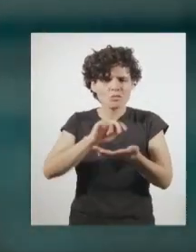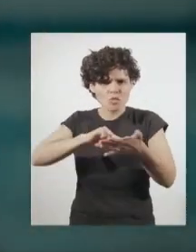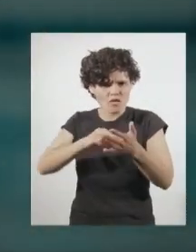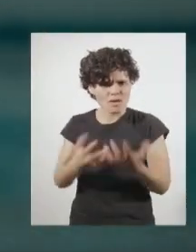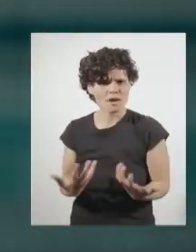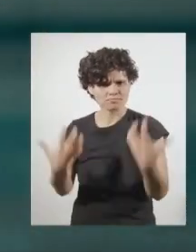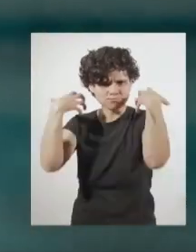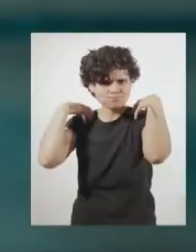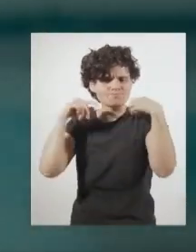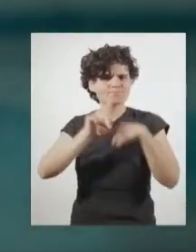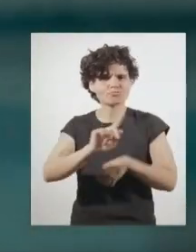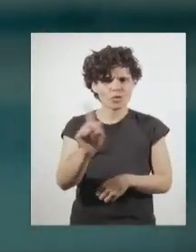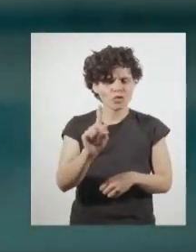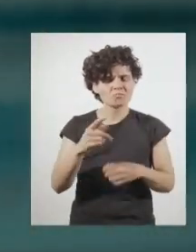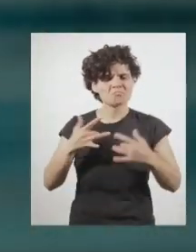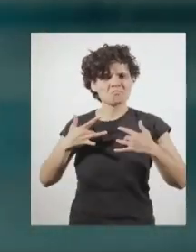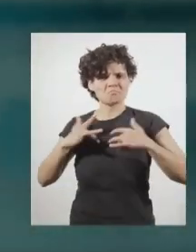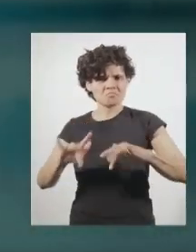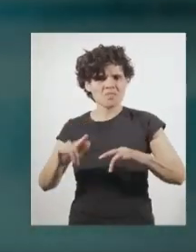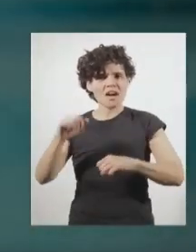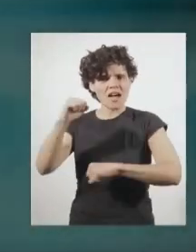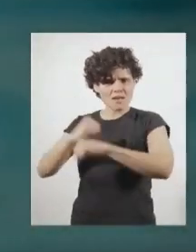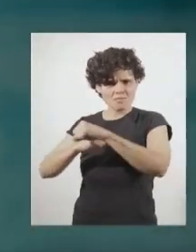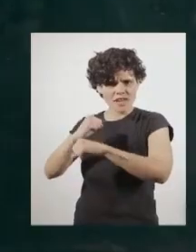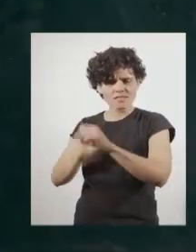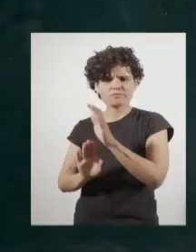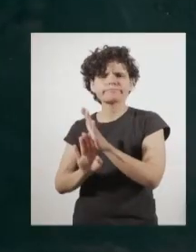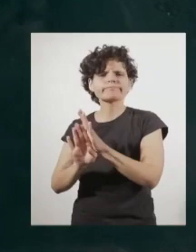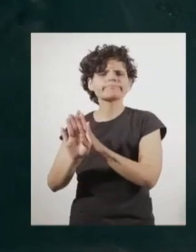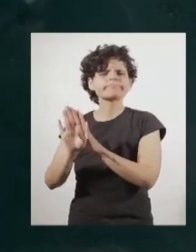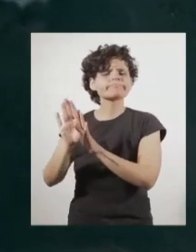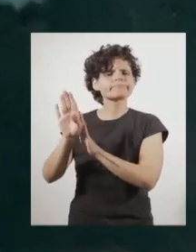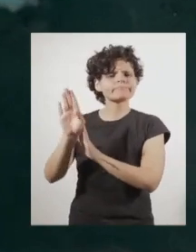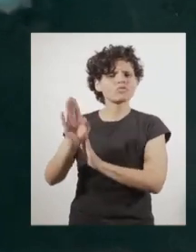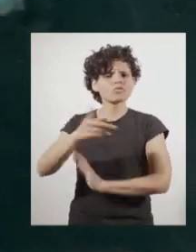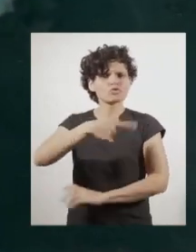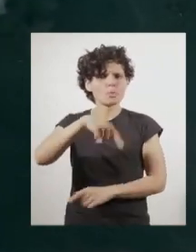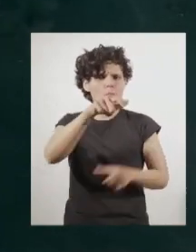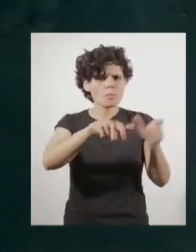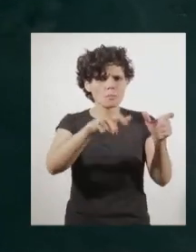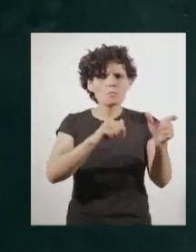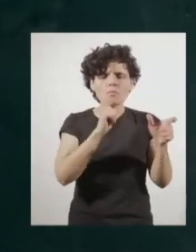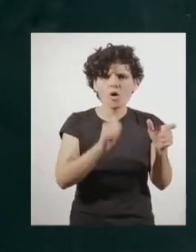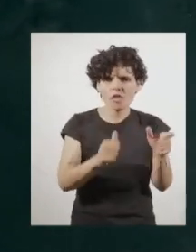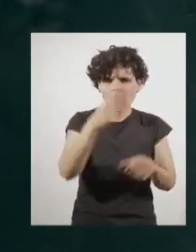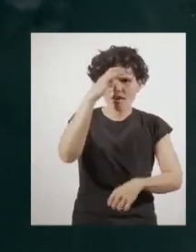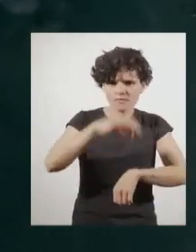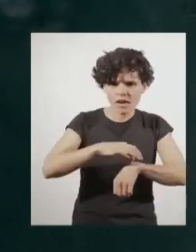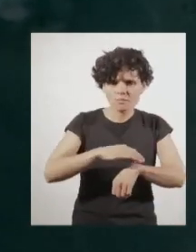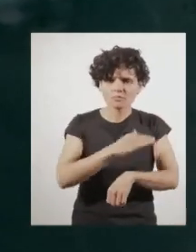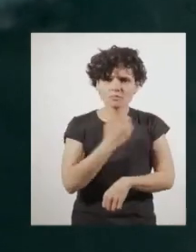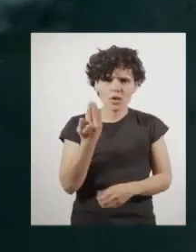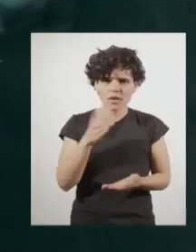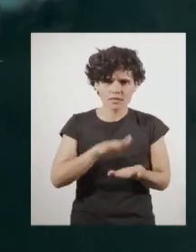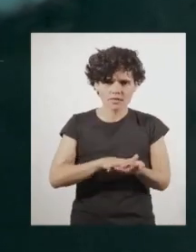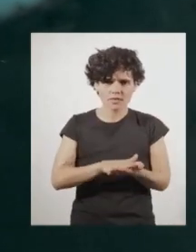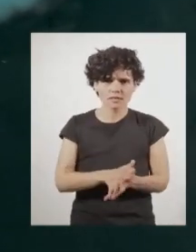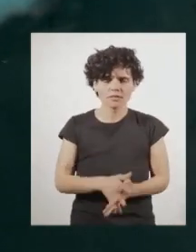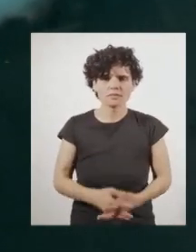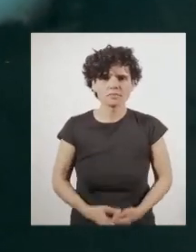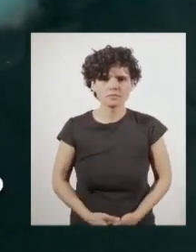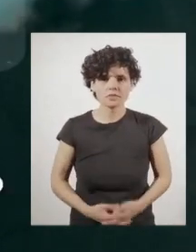la gravedad de este problema. Mientras las industrias se enriquecen, acá nos empobrecen, enferman y matan.